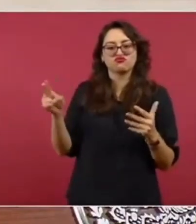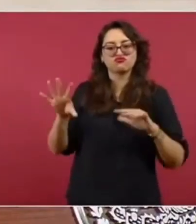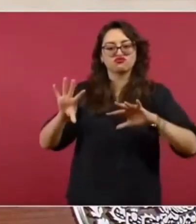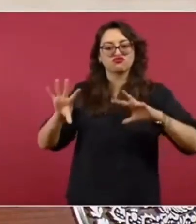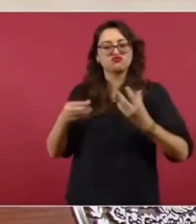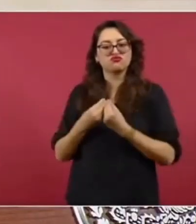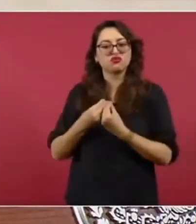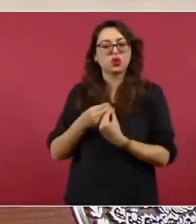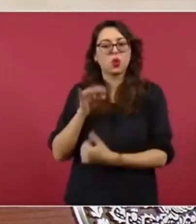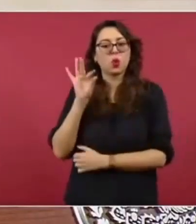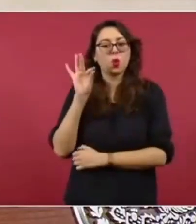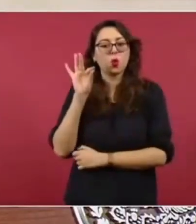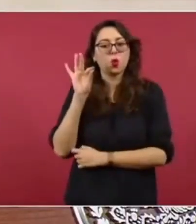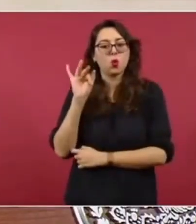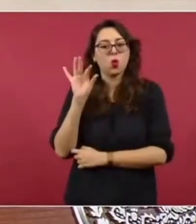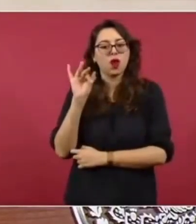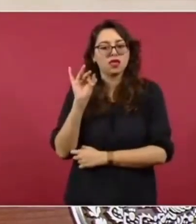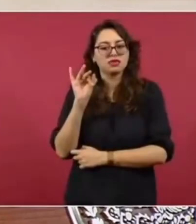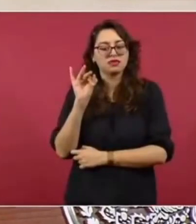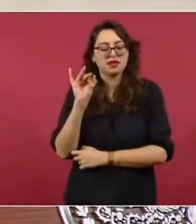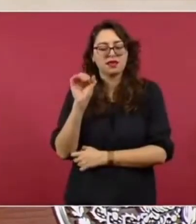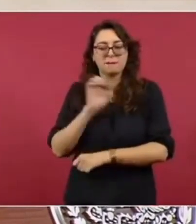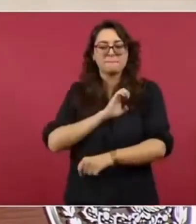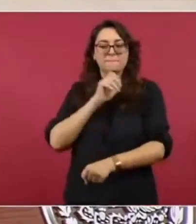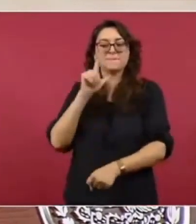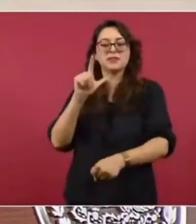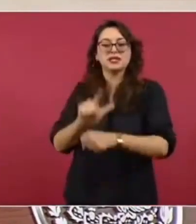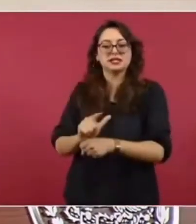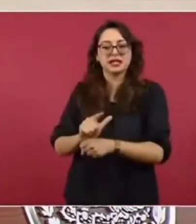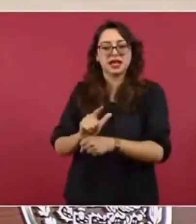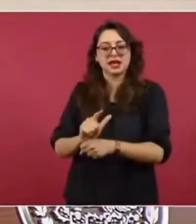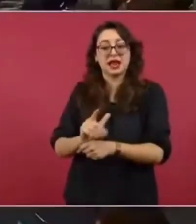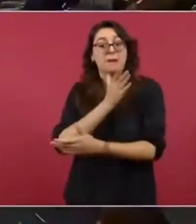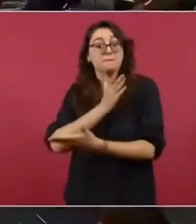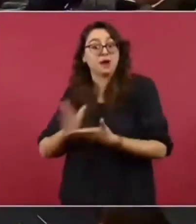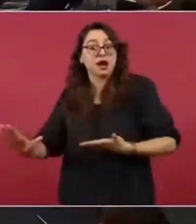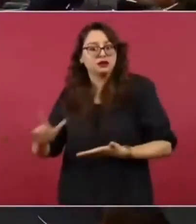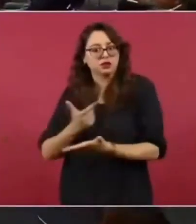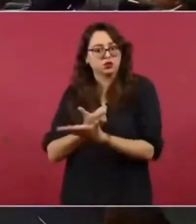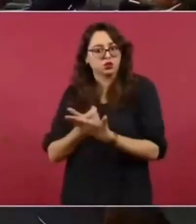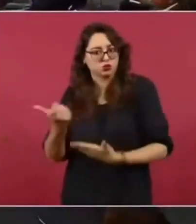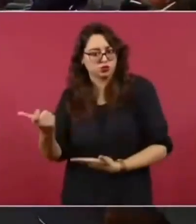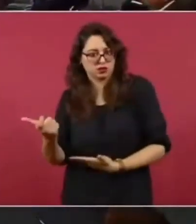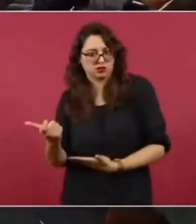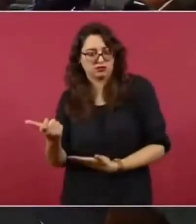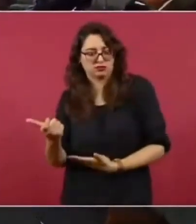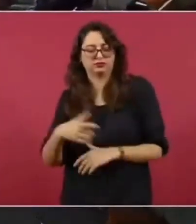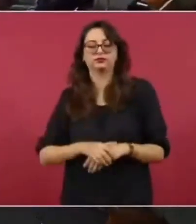un fideicomiso de 20 mil millones de pesos